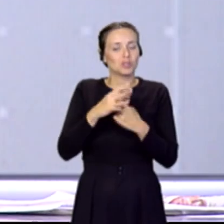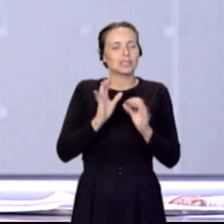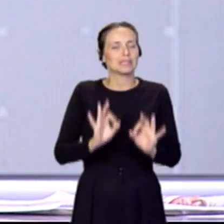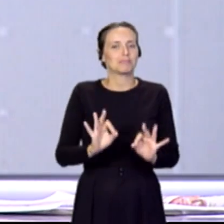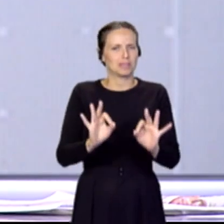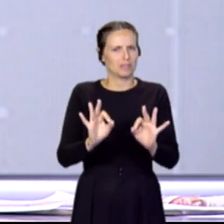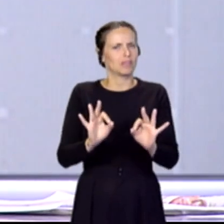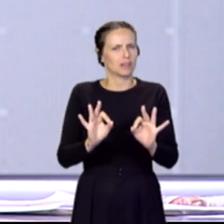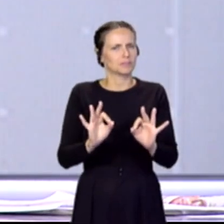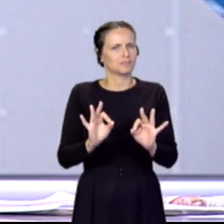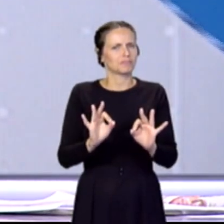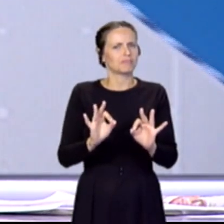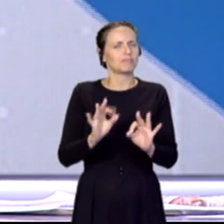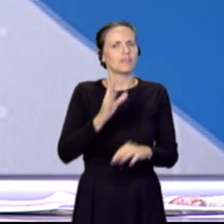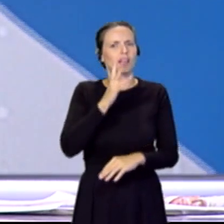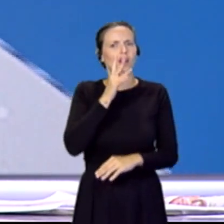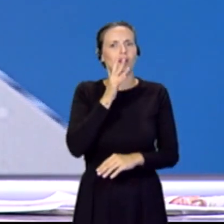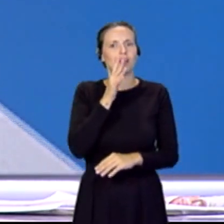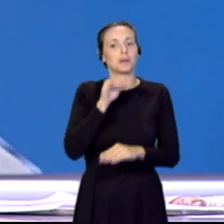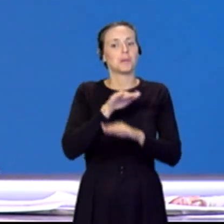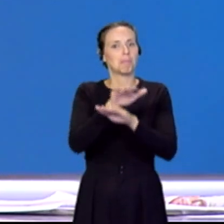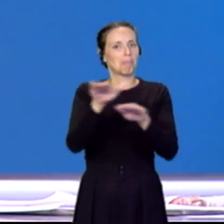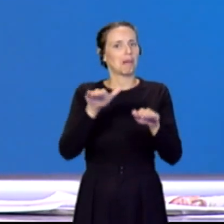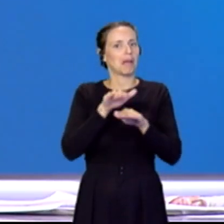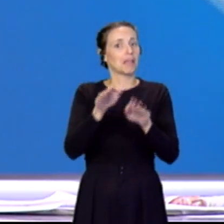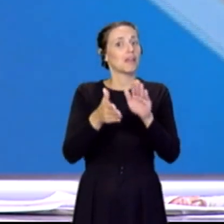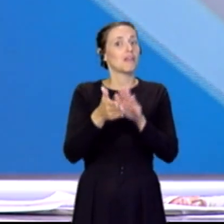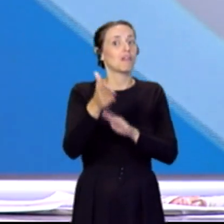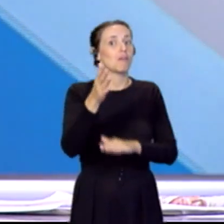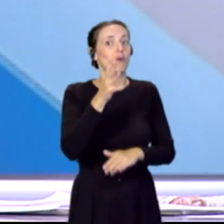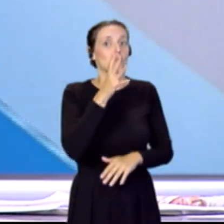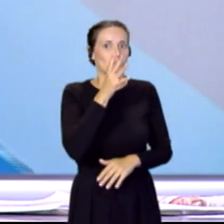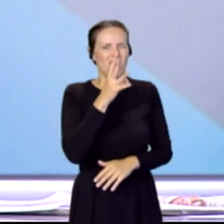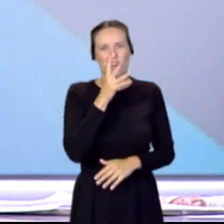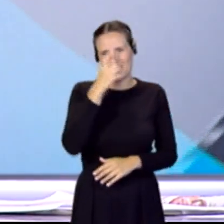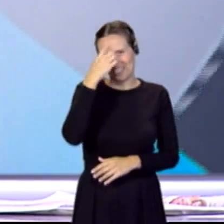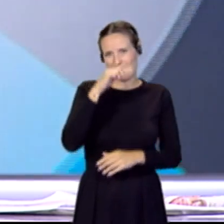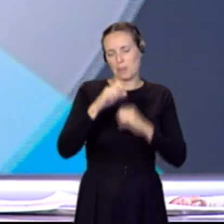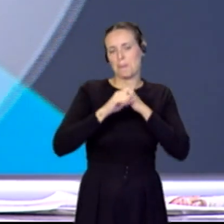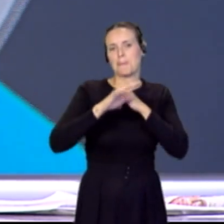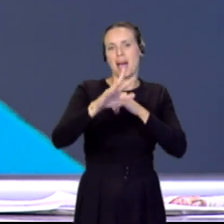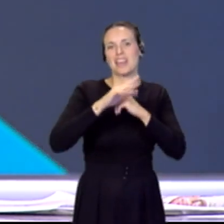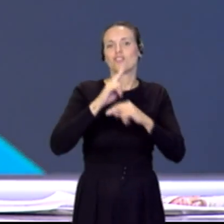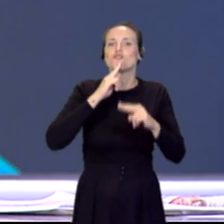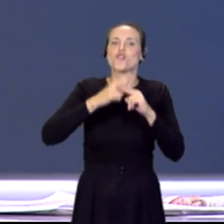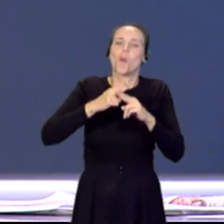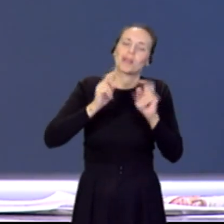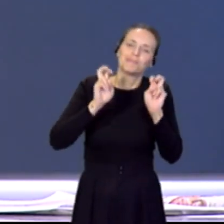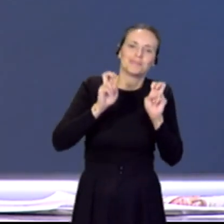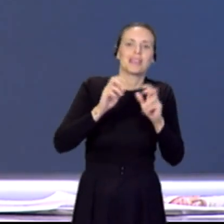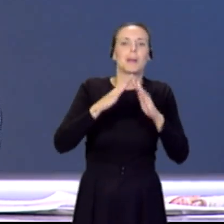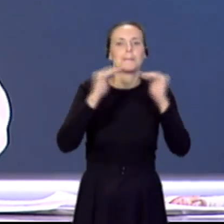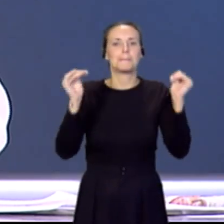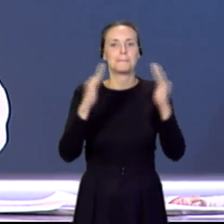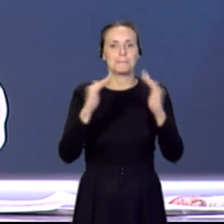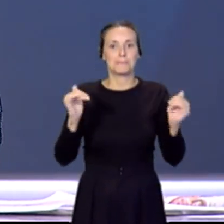Vámonos hasta la playa en un ratito, porque estos días se están dando las conocidas mareas del pino. En un rato queremos que